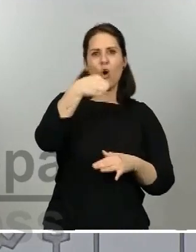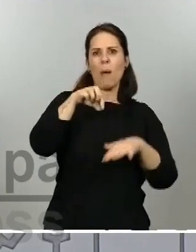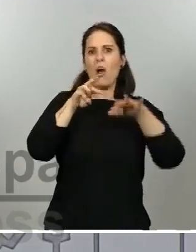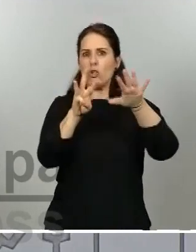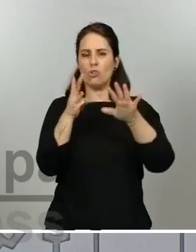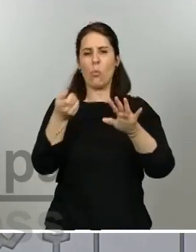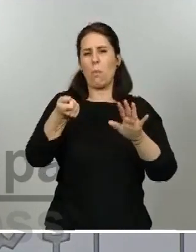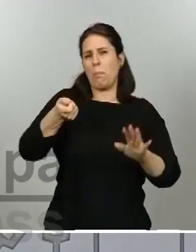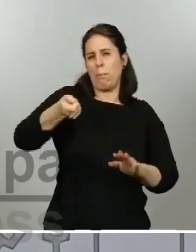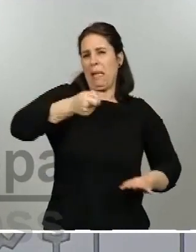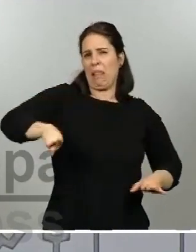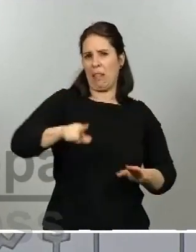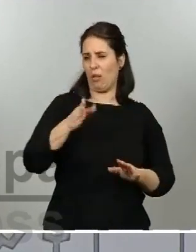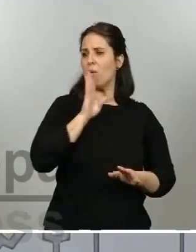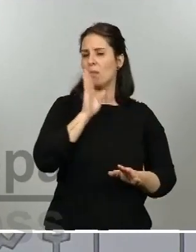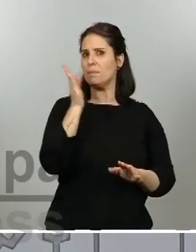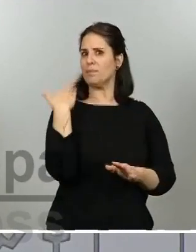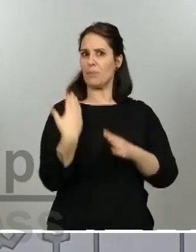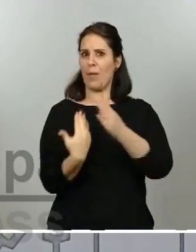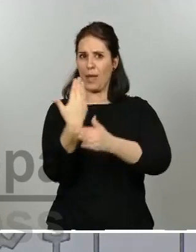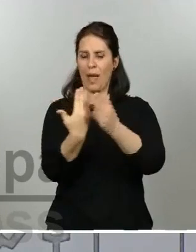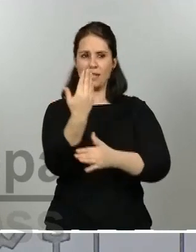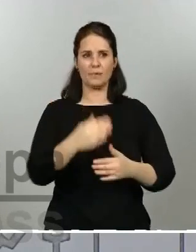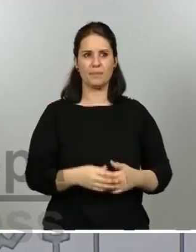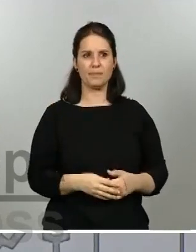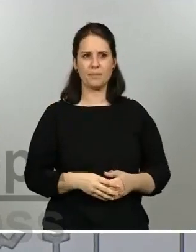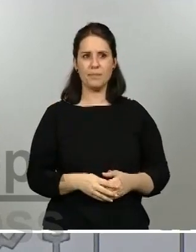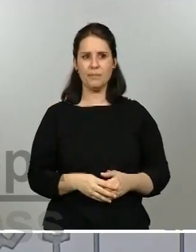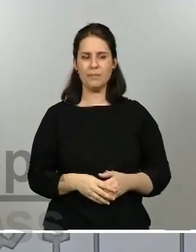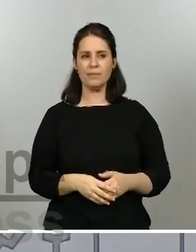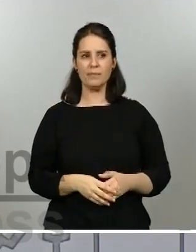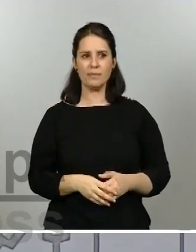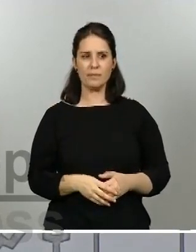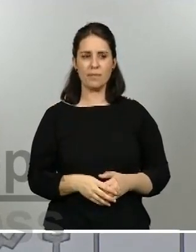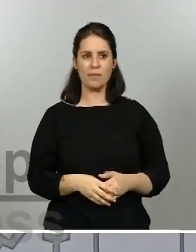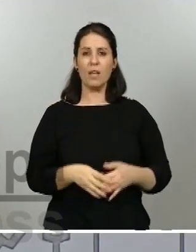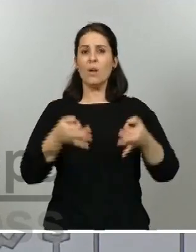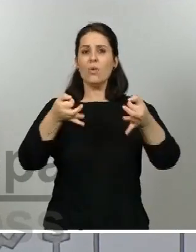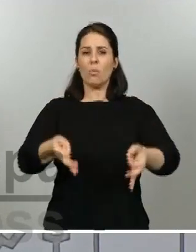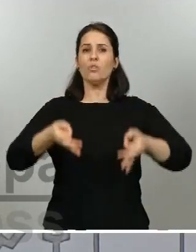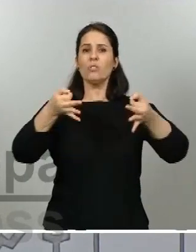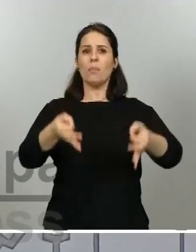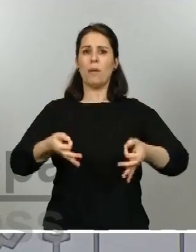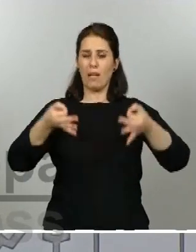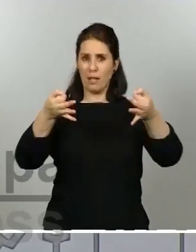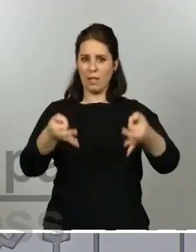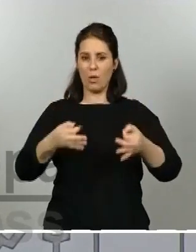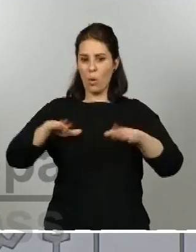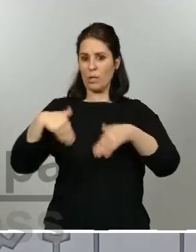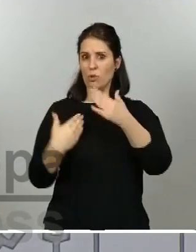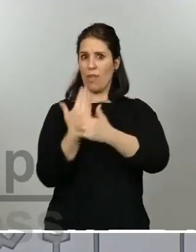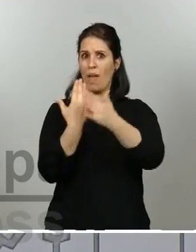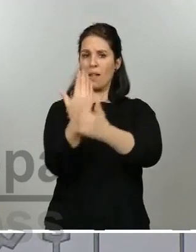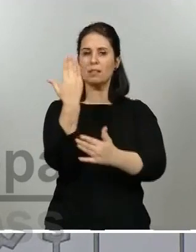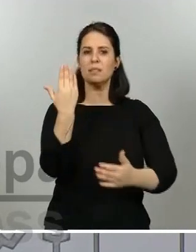estábamos observando en los días previos. Y, como siempre, una cifra, como siempre en los últimos días, una cifra que nos